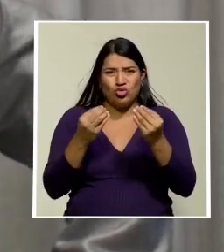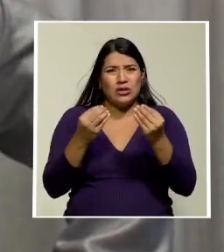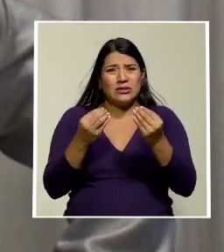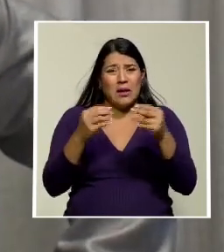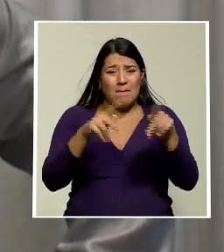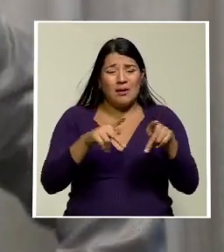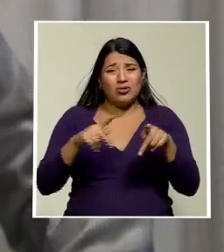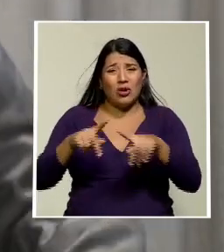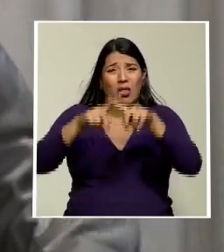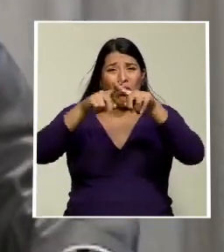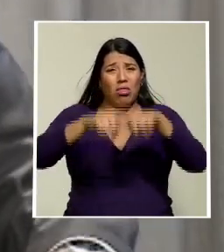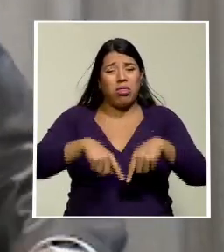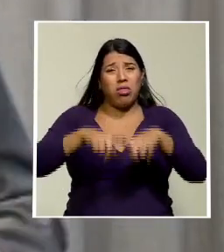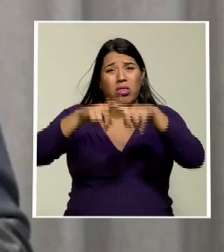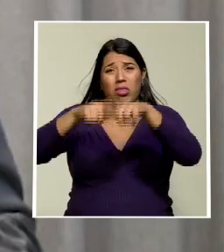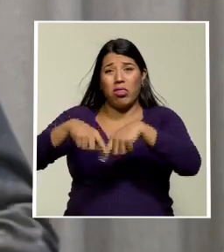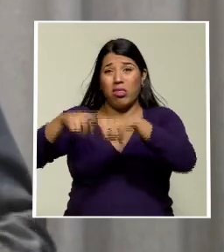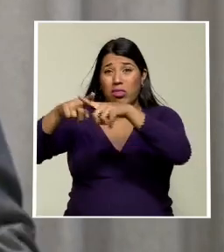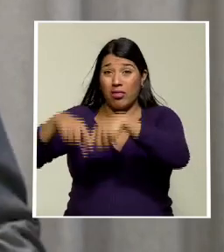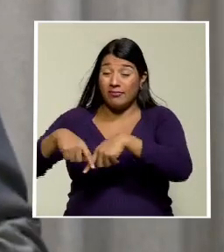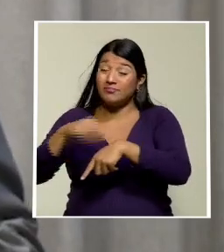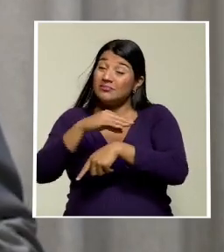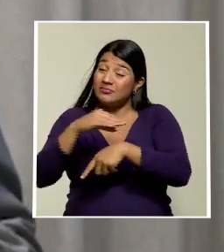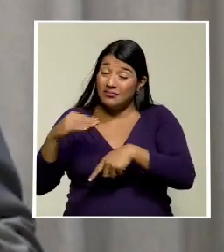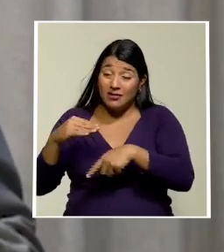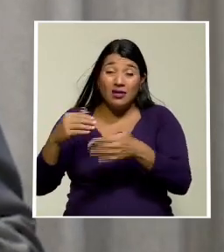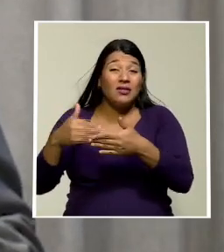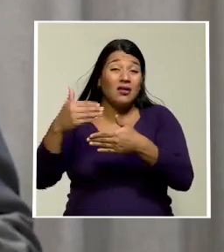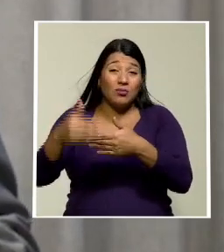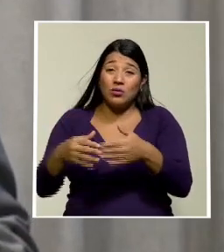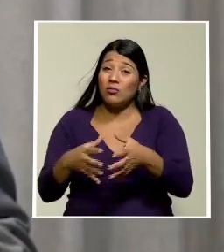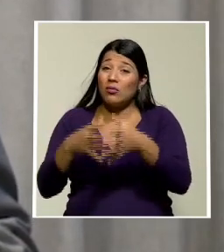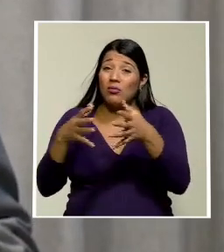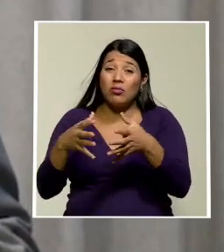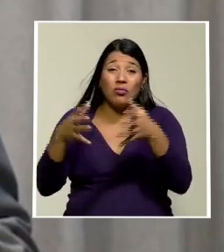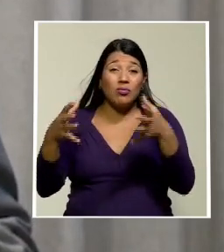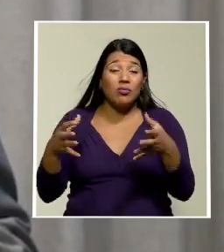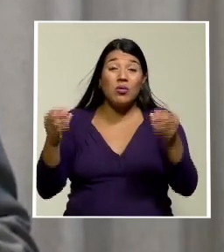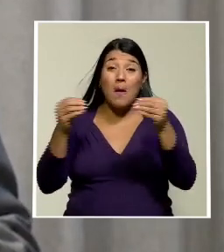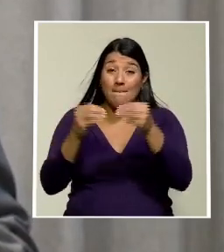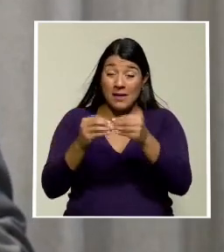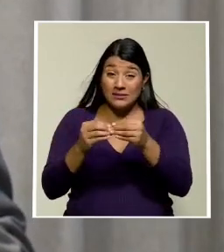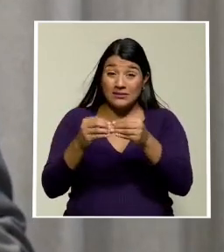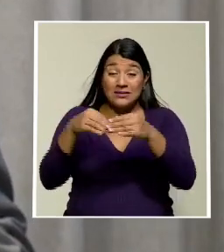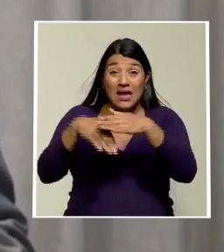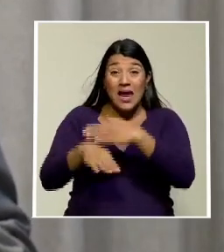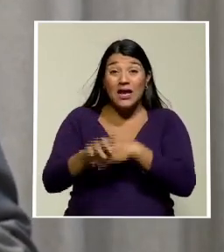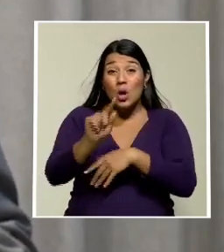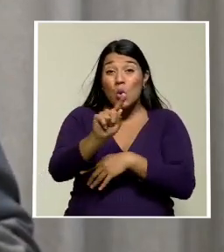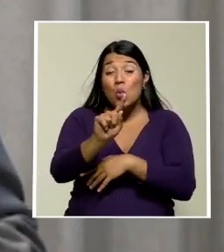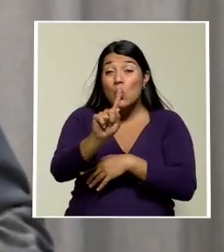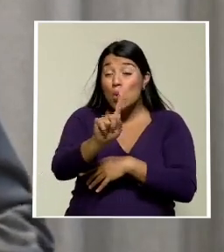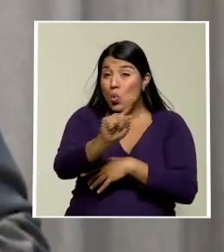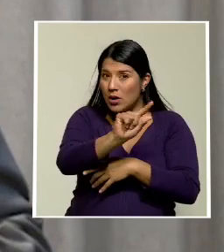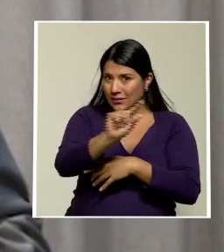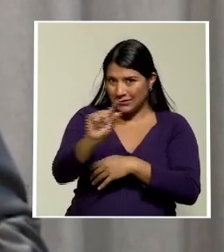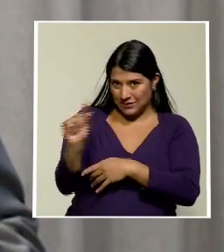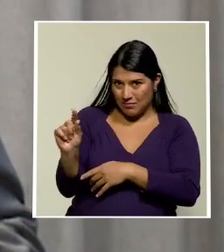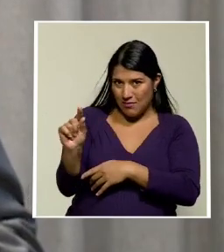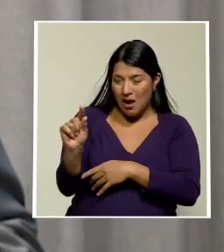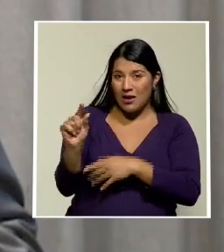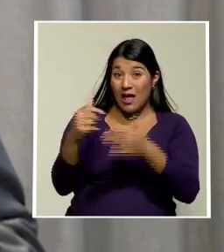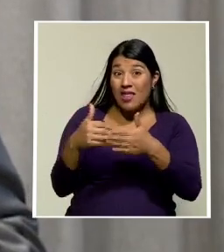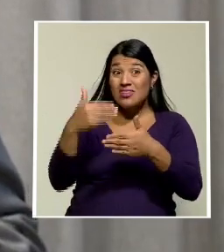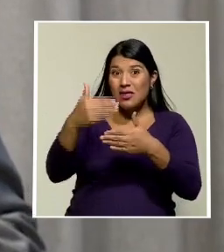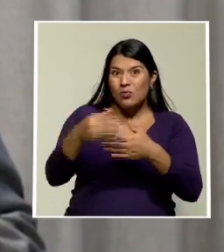inevitablemente vendrán más. Solo en una semana desde que se comunicó la